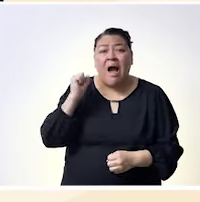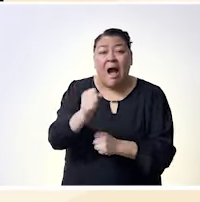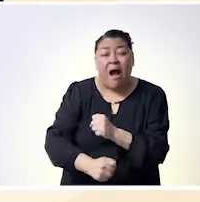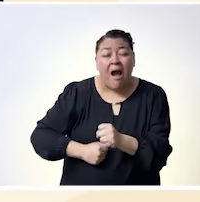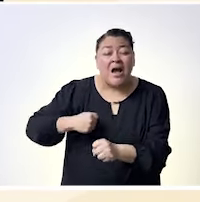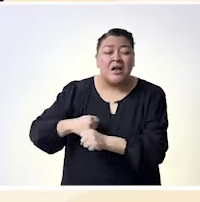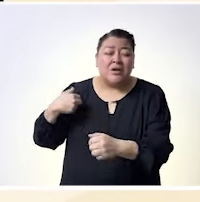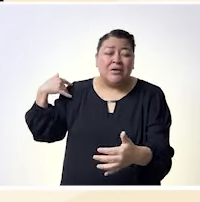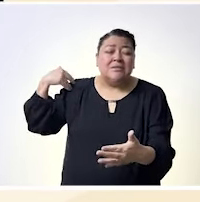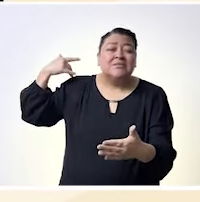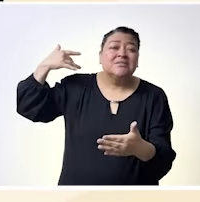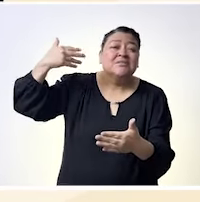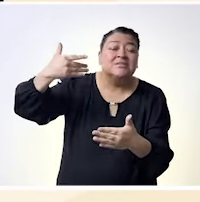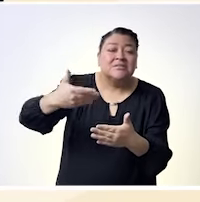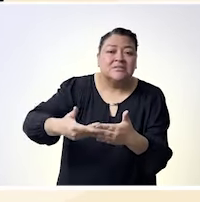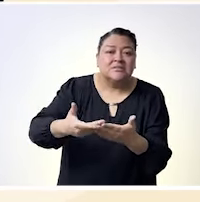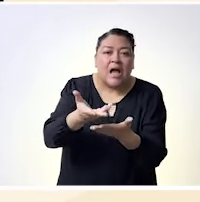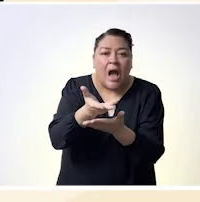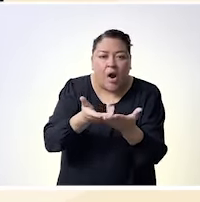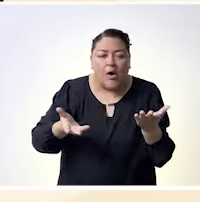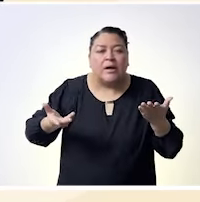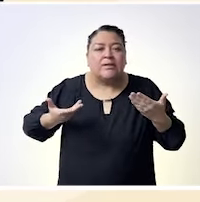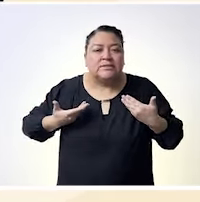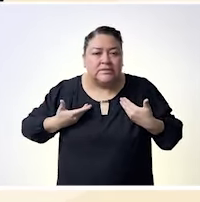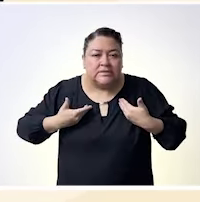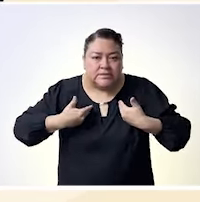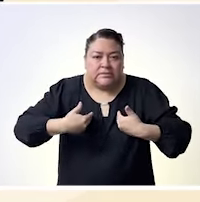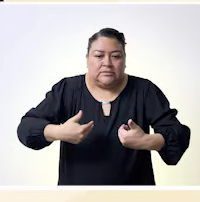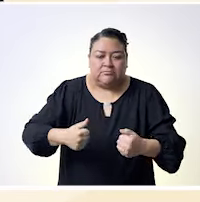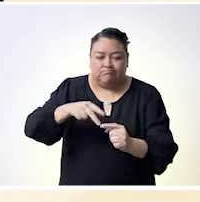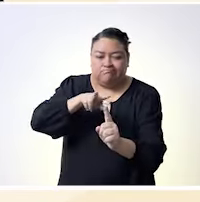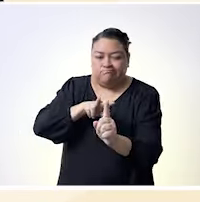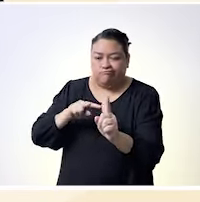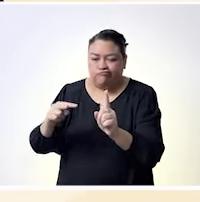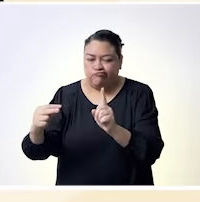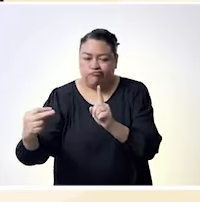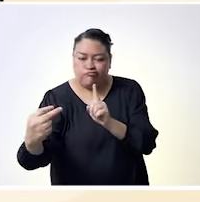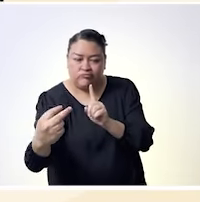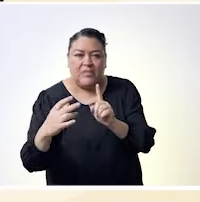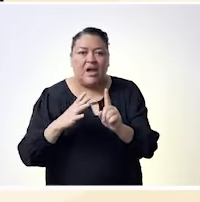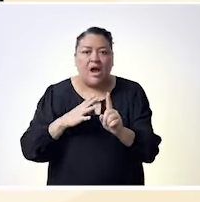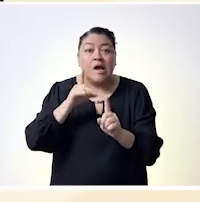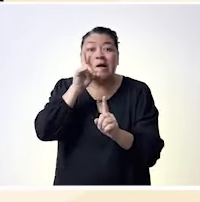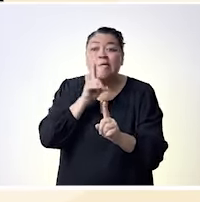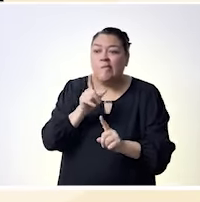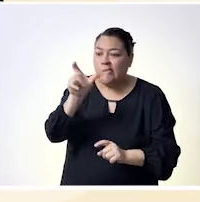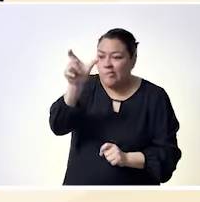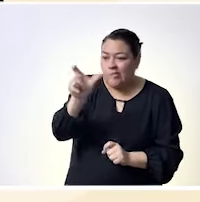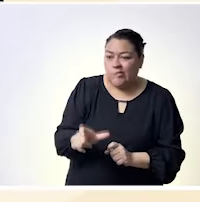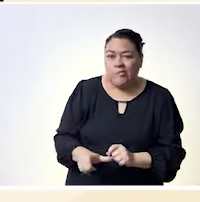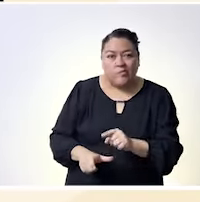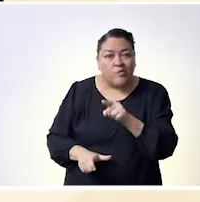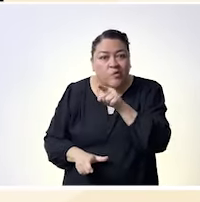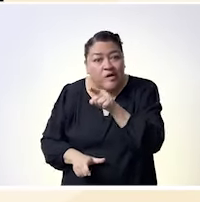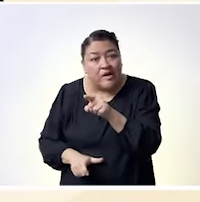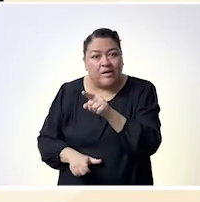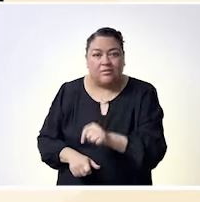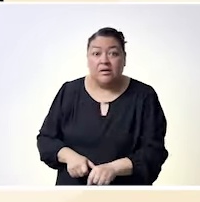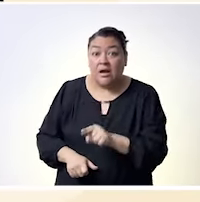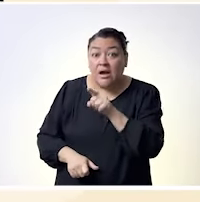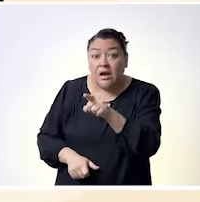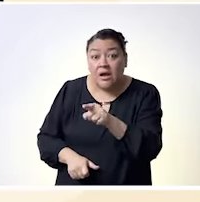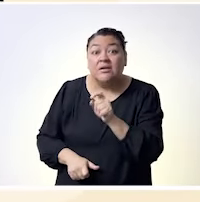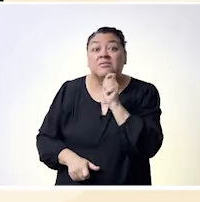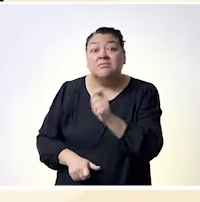replican la opresión de las mujeres ¿no? el empoderamiento siempre tendrá que ser un proceso colectivo aquellas mujeres hablábamos